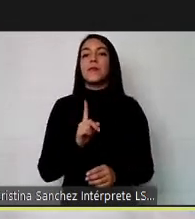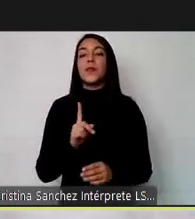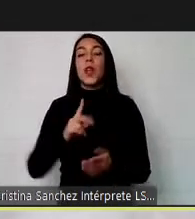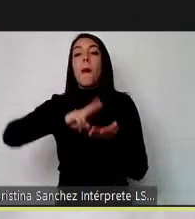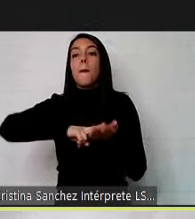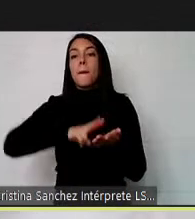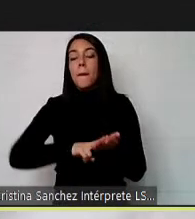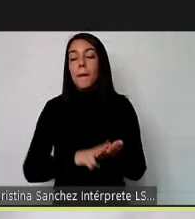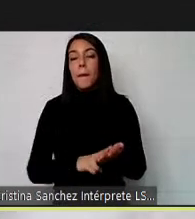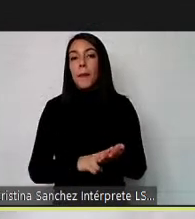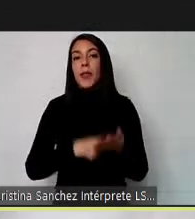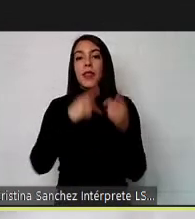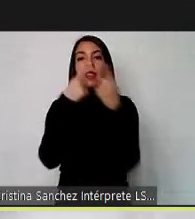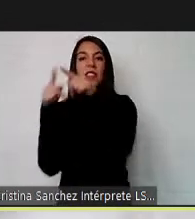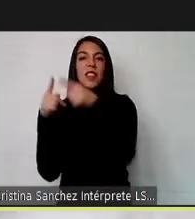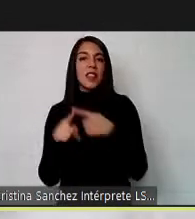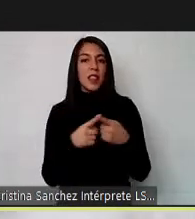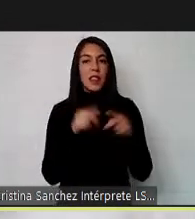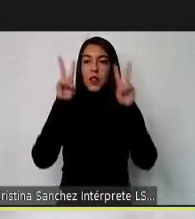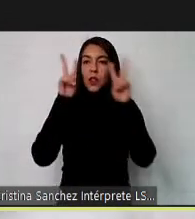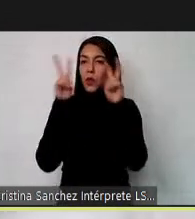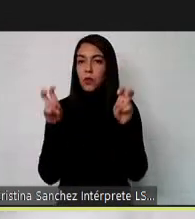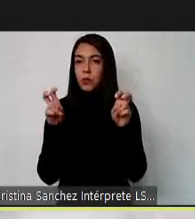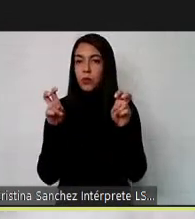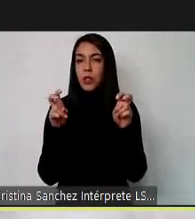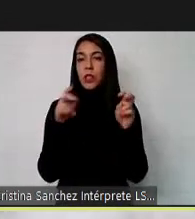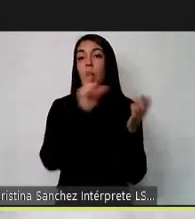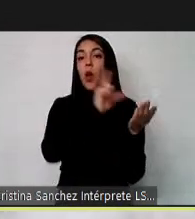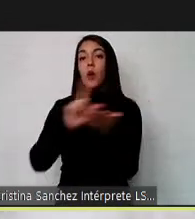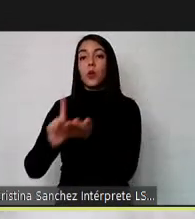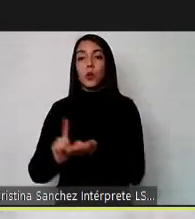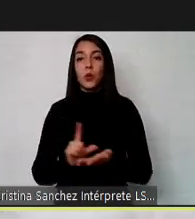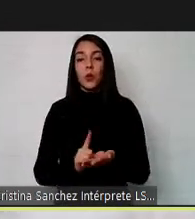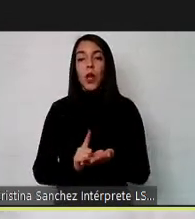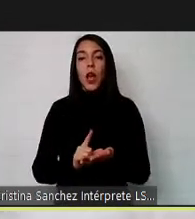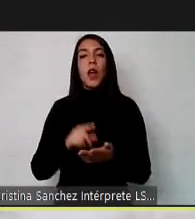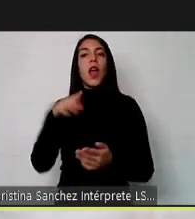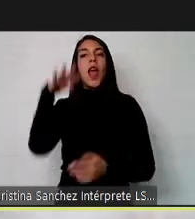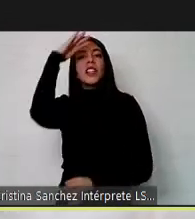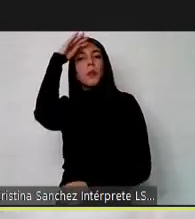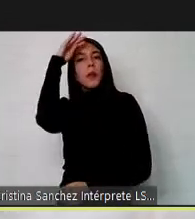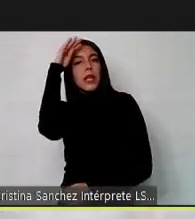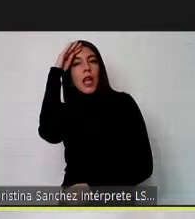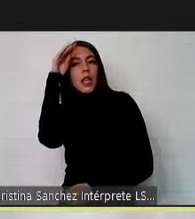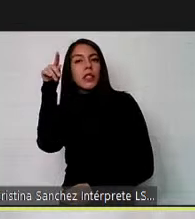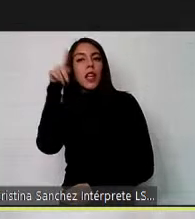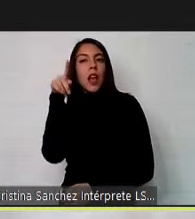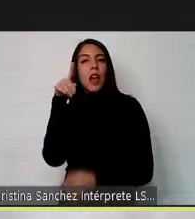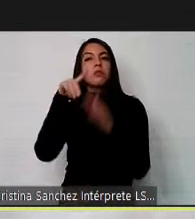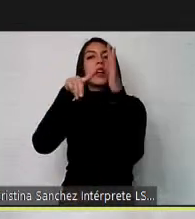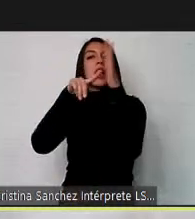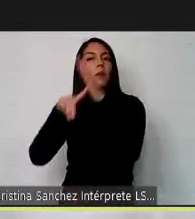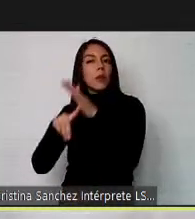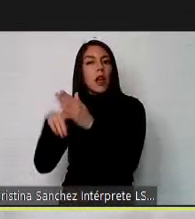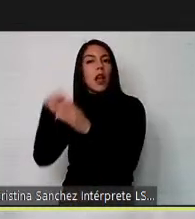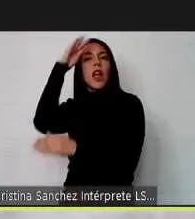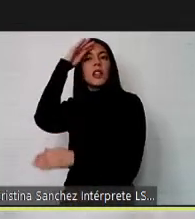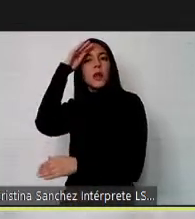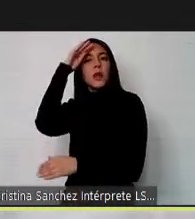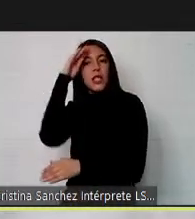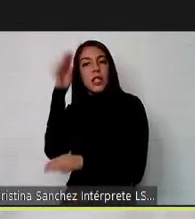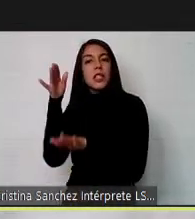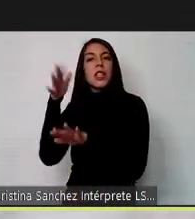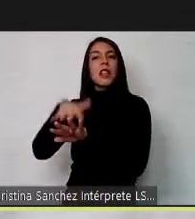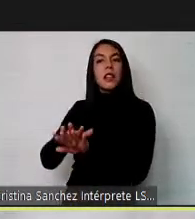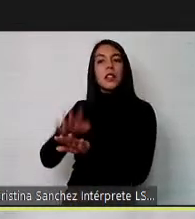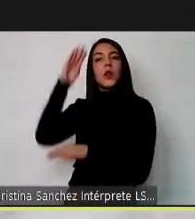distintos contextos y espacios vamos a encontrar experiencias y escenarios de exclusión experiencias y escenarios de integración